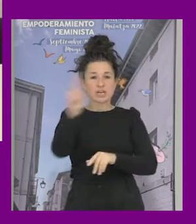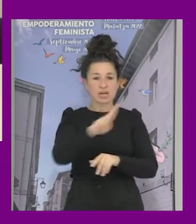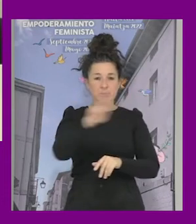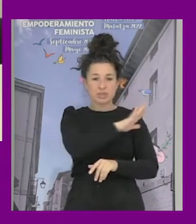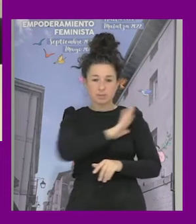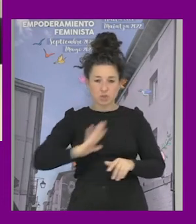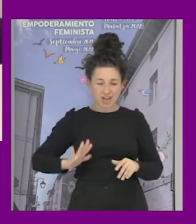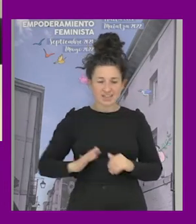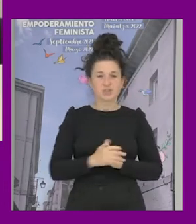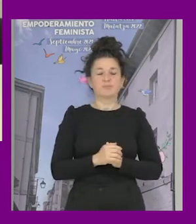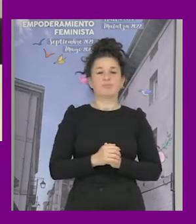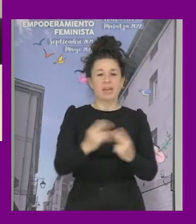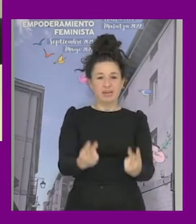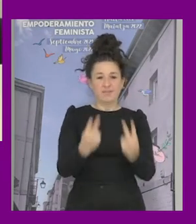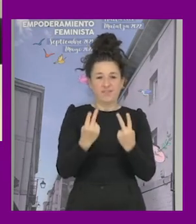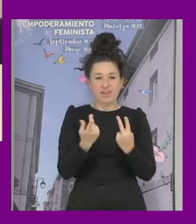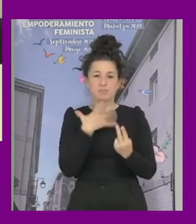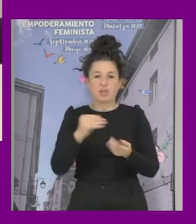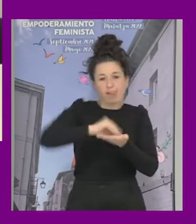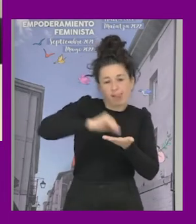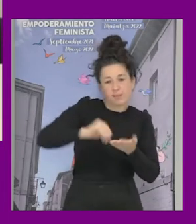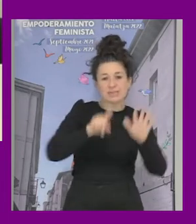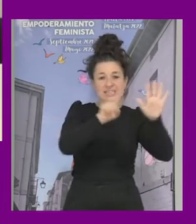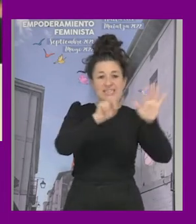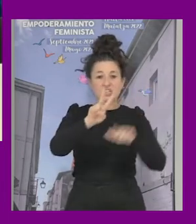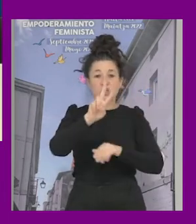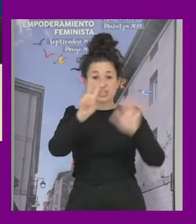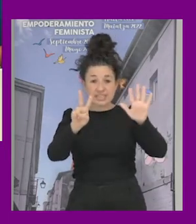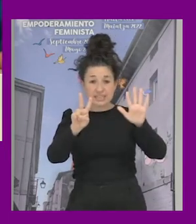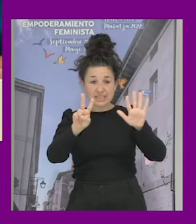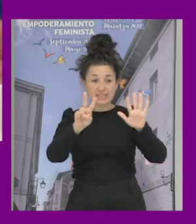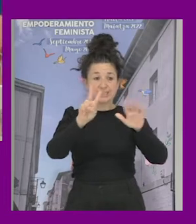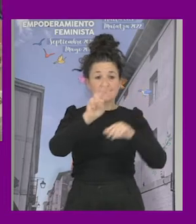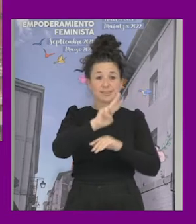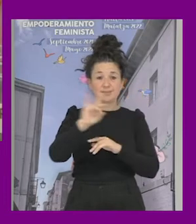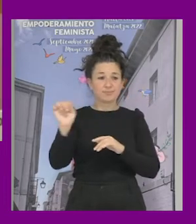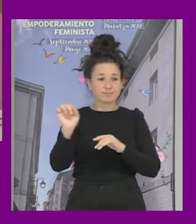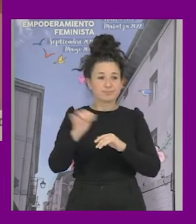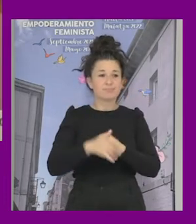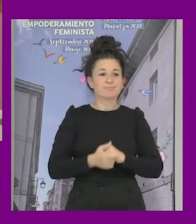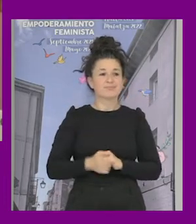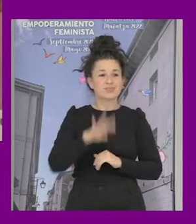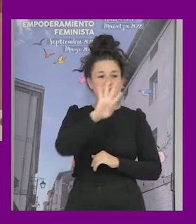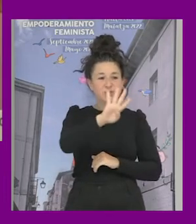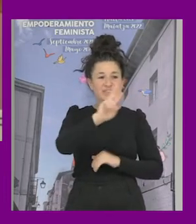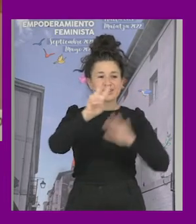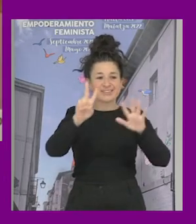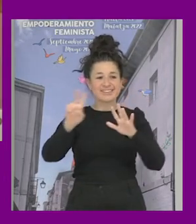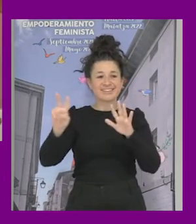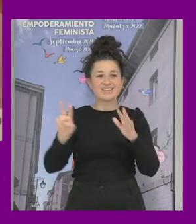que los tengan y quien está viéndonos lo apunte 6 2 7 4 0 4 7 8 6 ahí podéis hacer las preguntas que luego